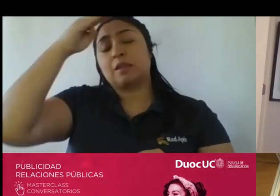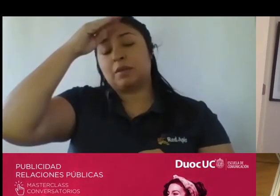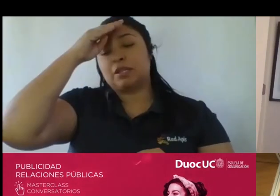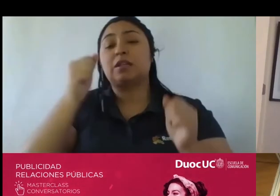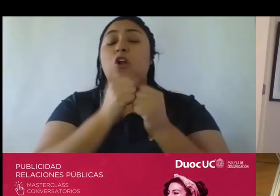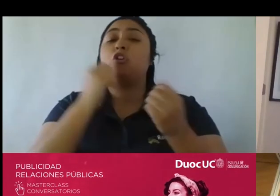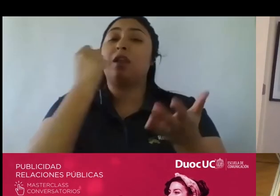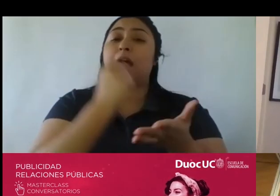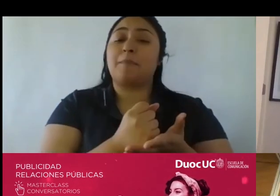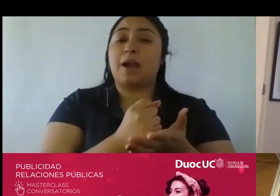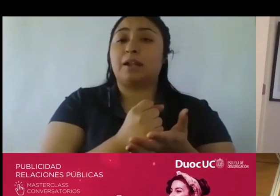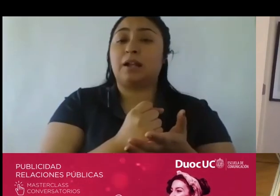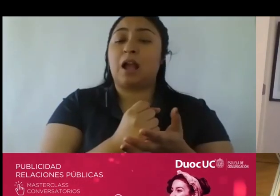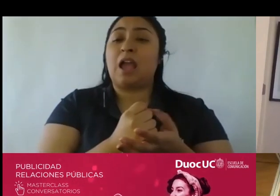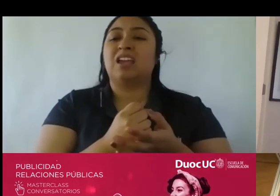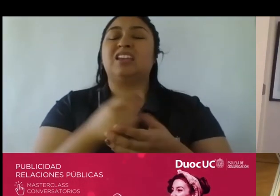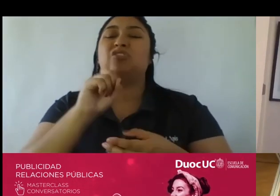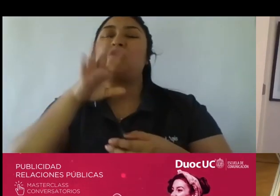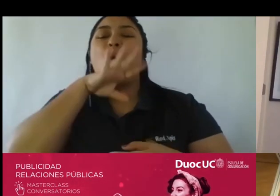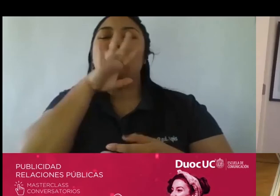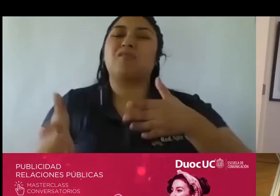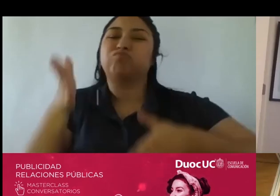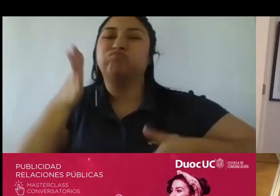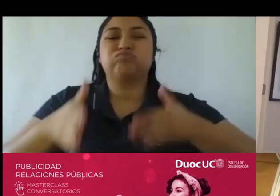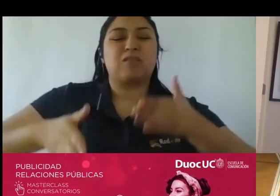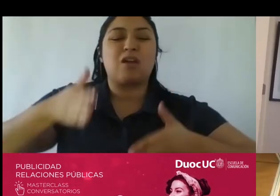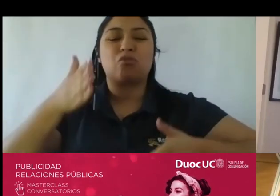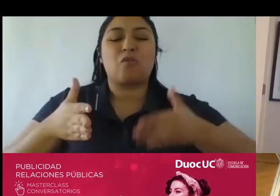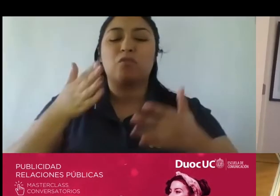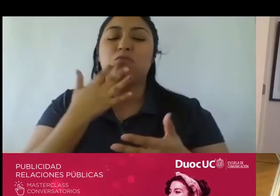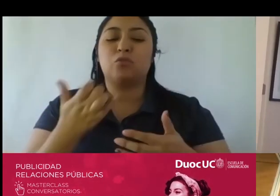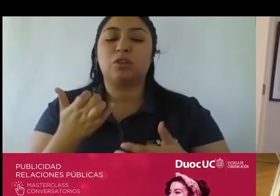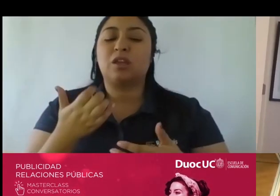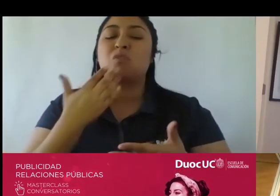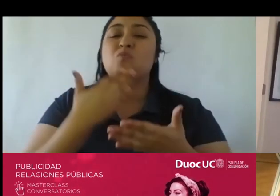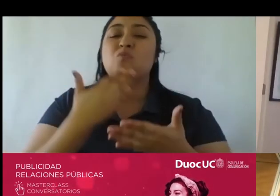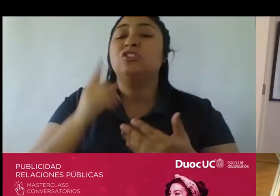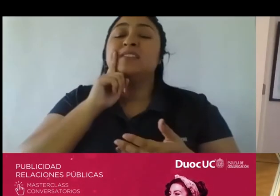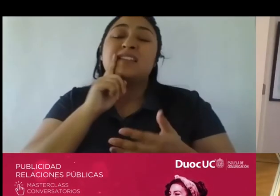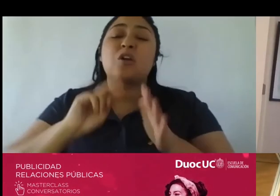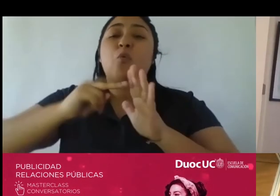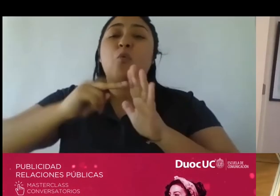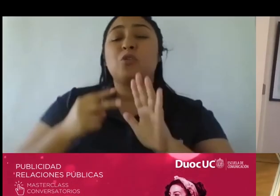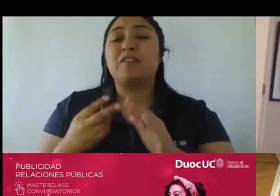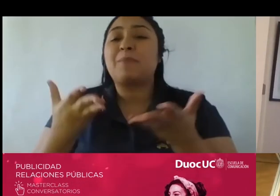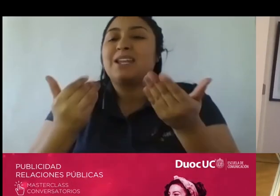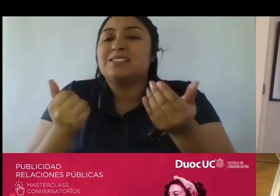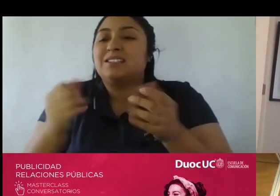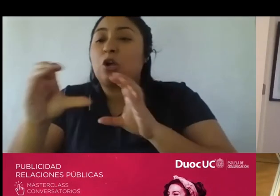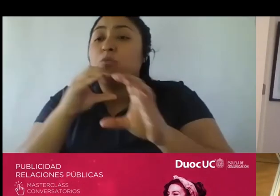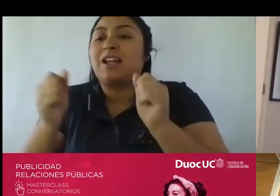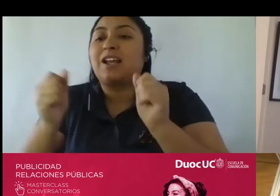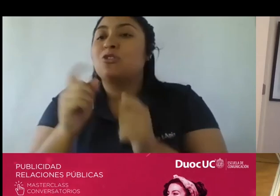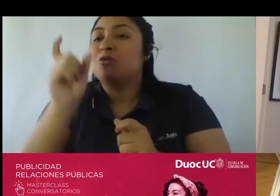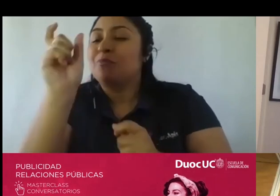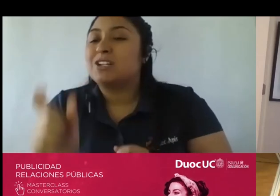alguien lo resuelva yo creo que eso te hace sentir mejor yo creo que como comunicadores y la responsabilidad que esto